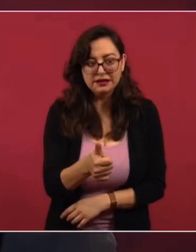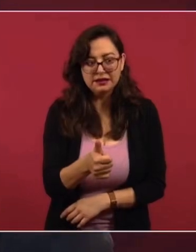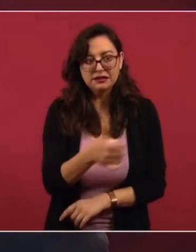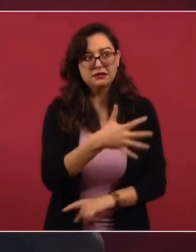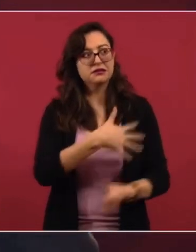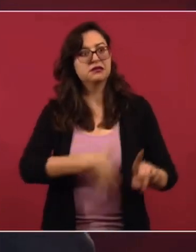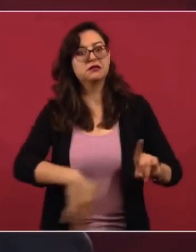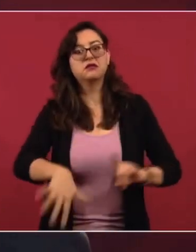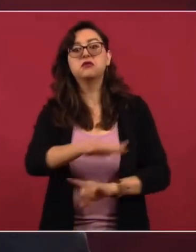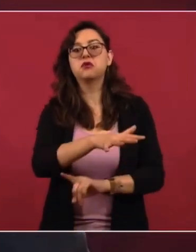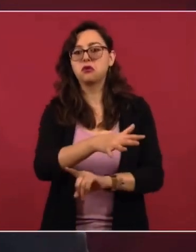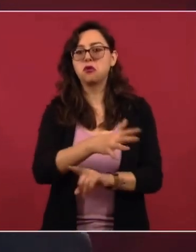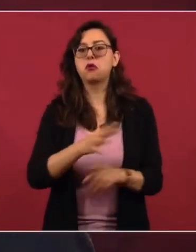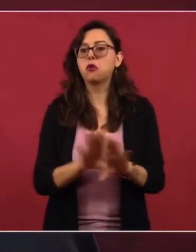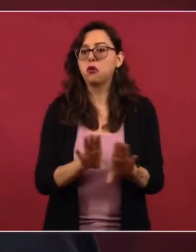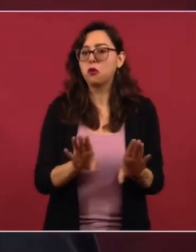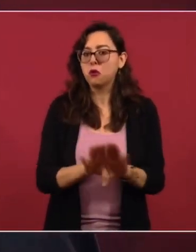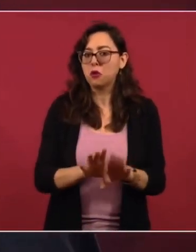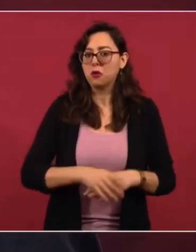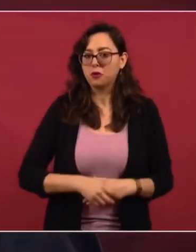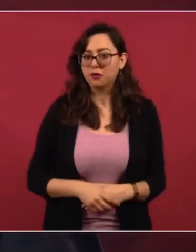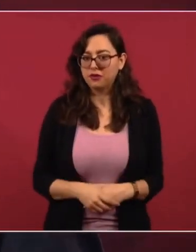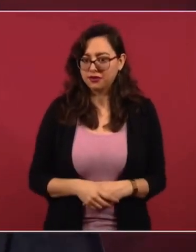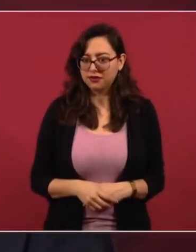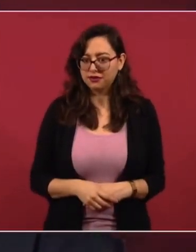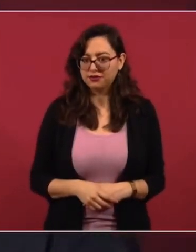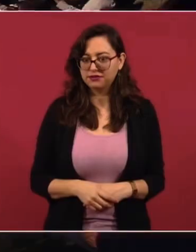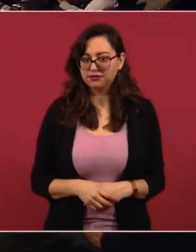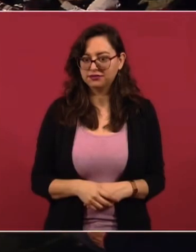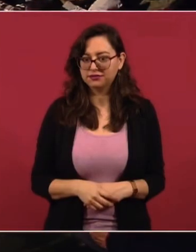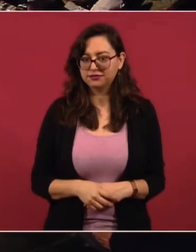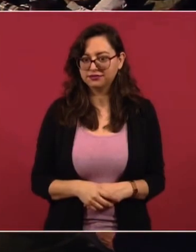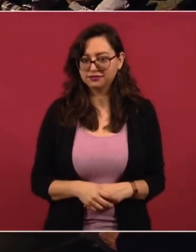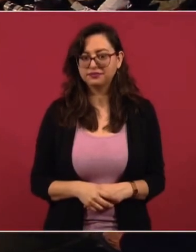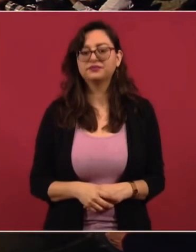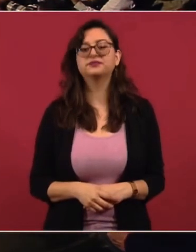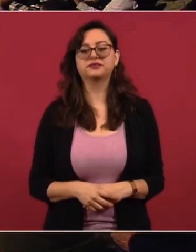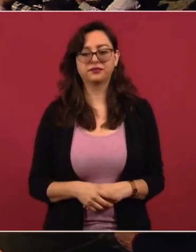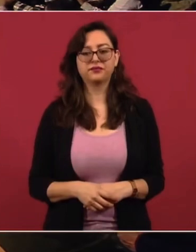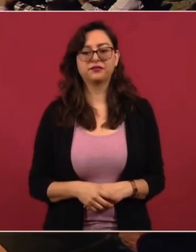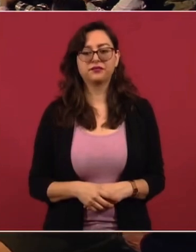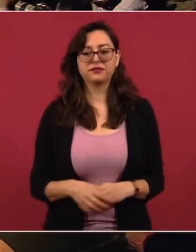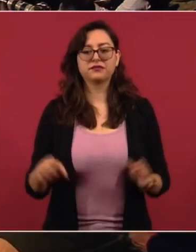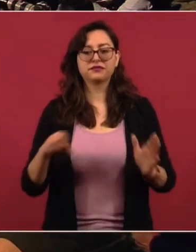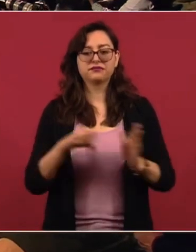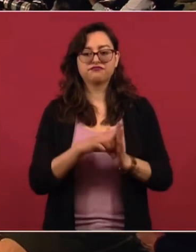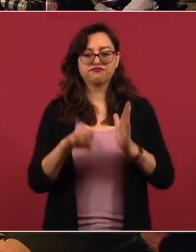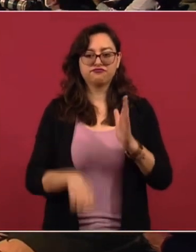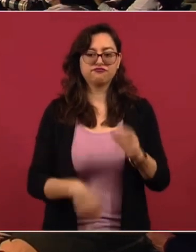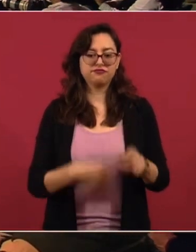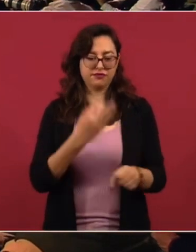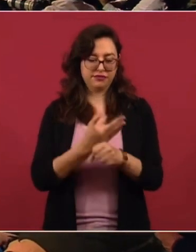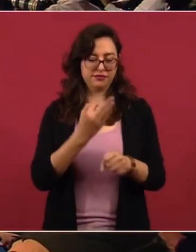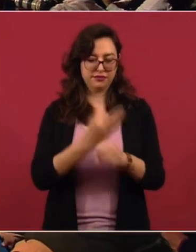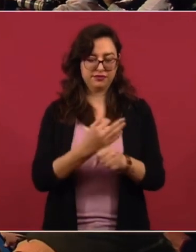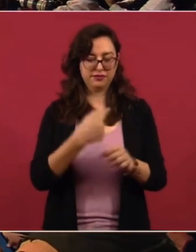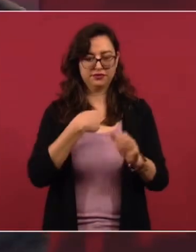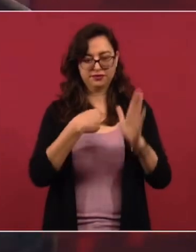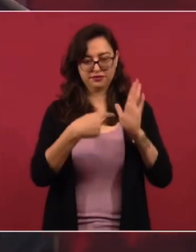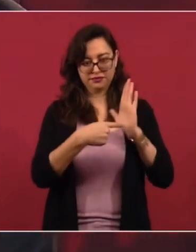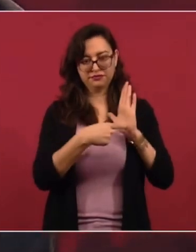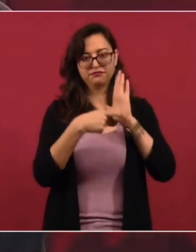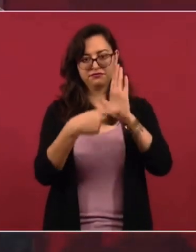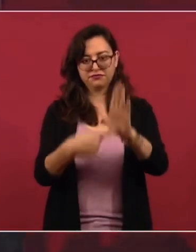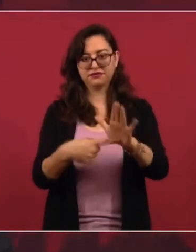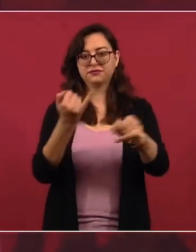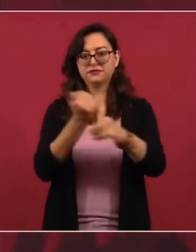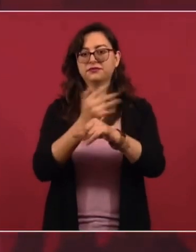Por ejemplo, ahora les vamos a dar a conocer, antes de que venga el quién es quién,